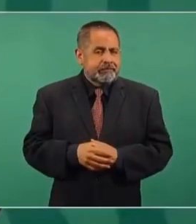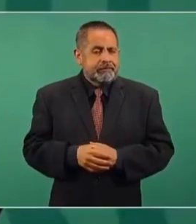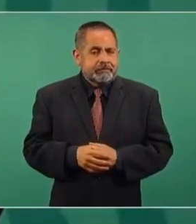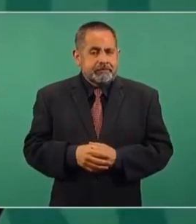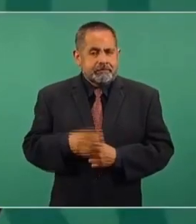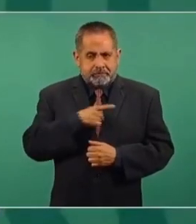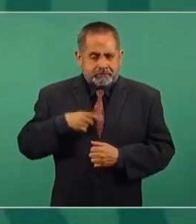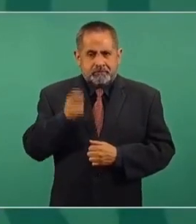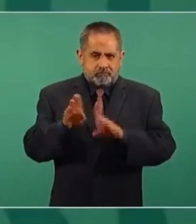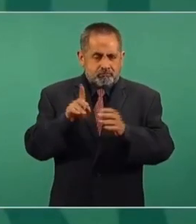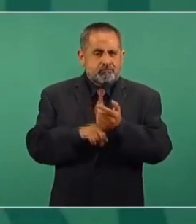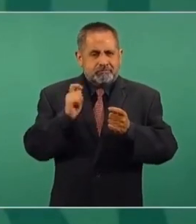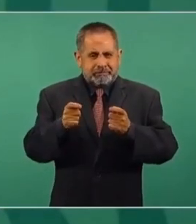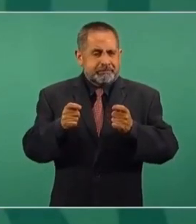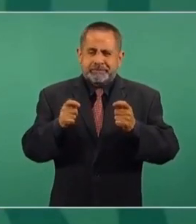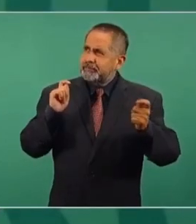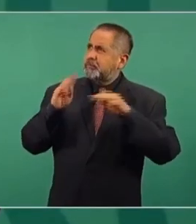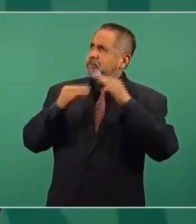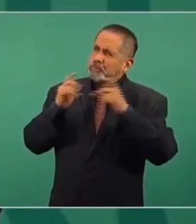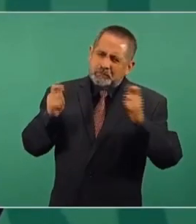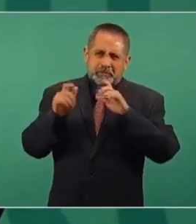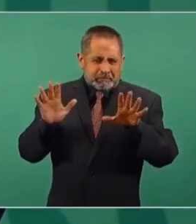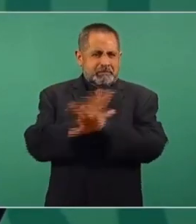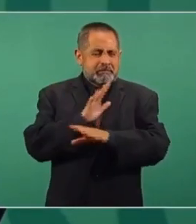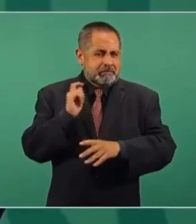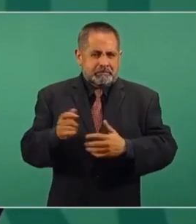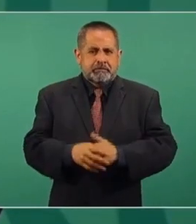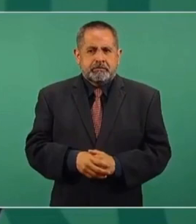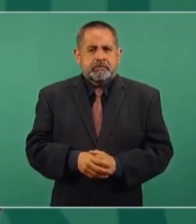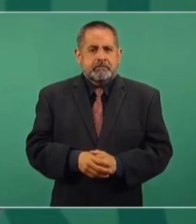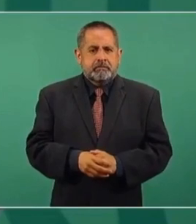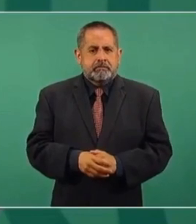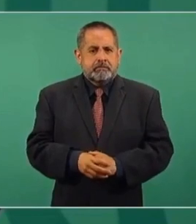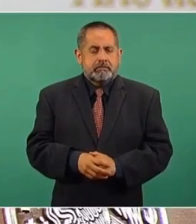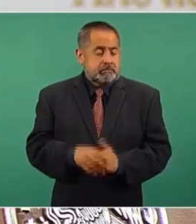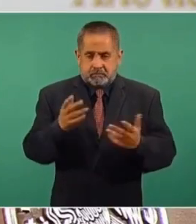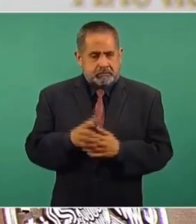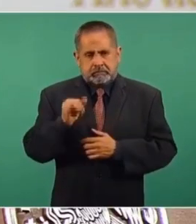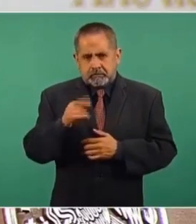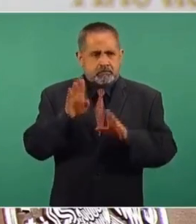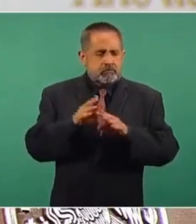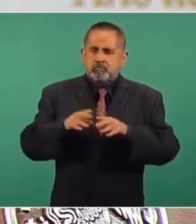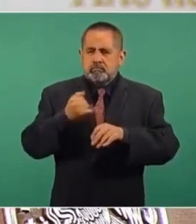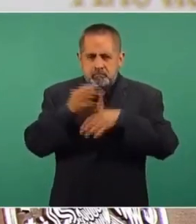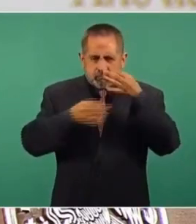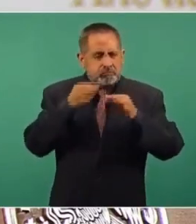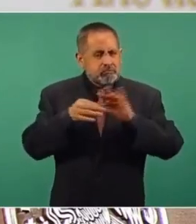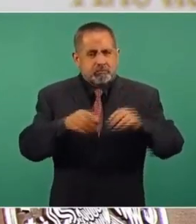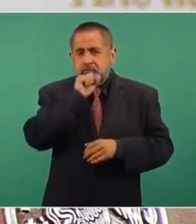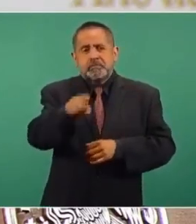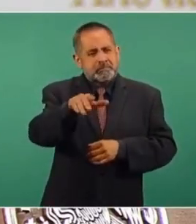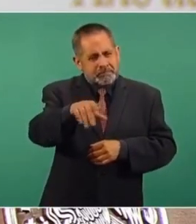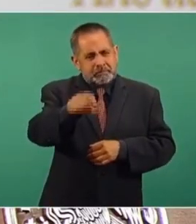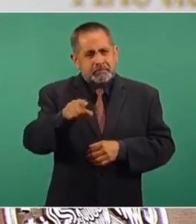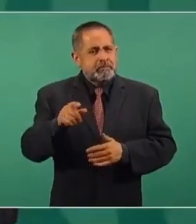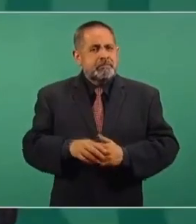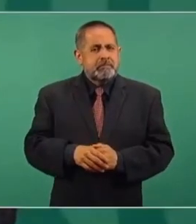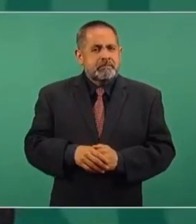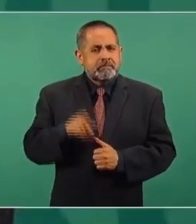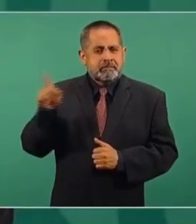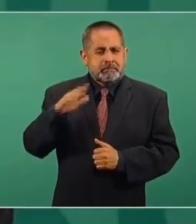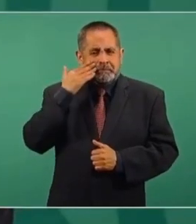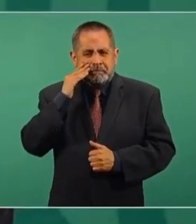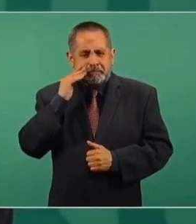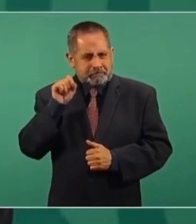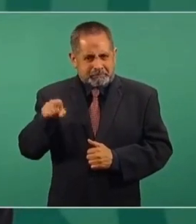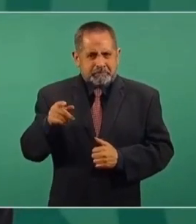una sacudida mundial en el manejo de medios, en todo. Lo que hicieron los de